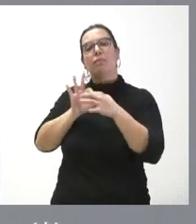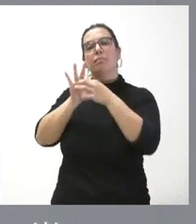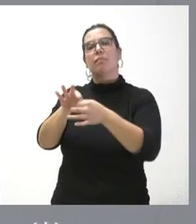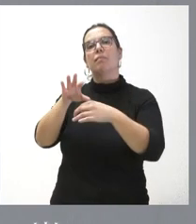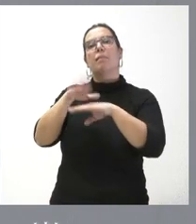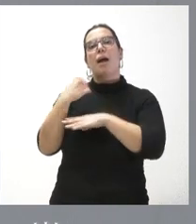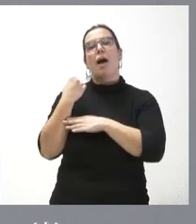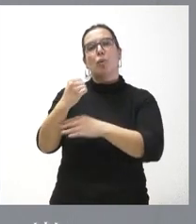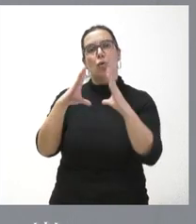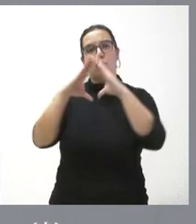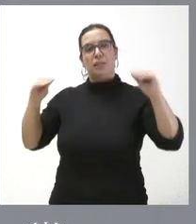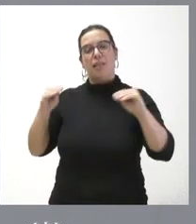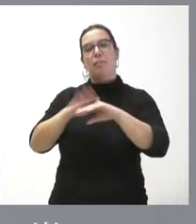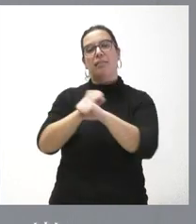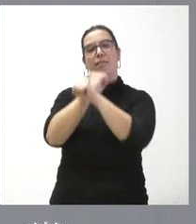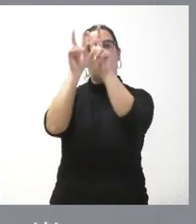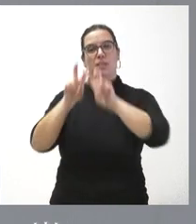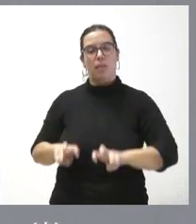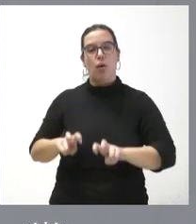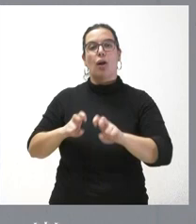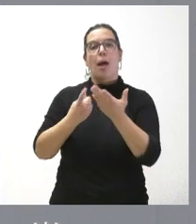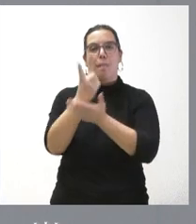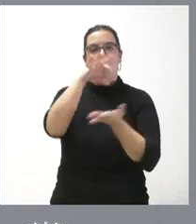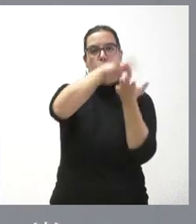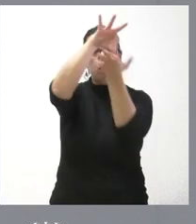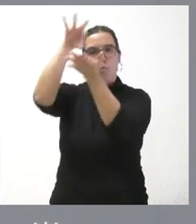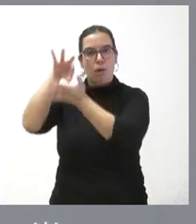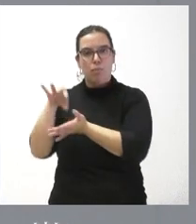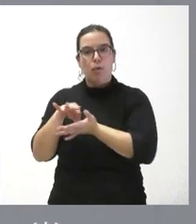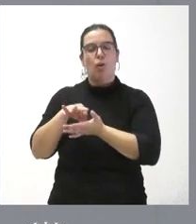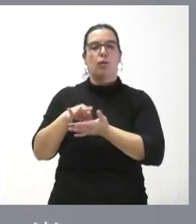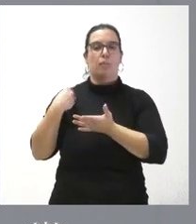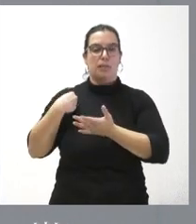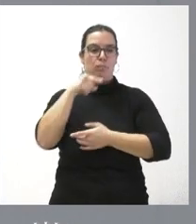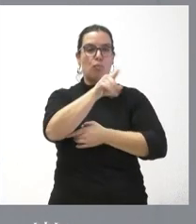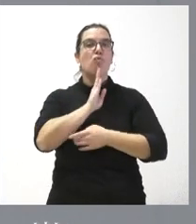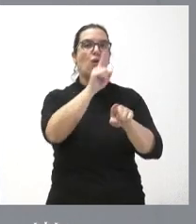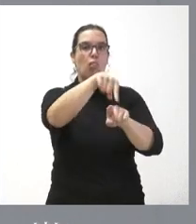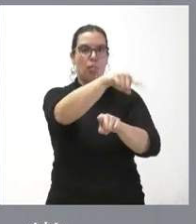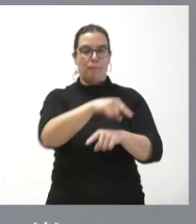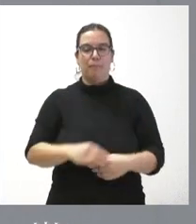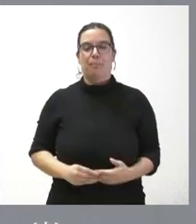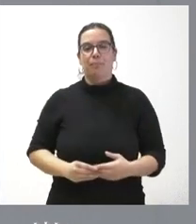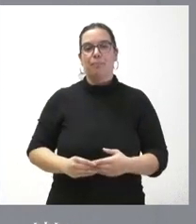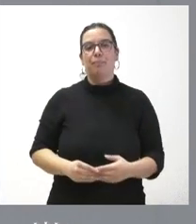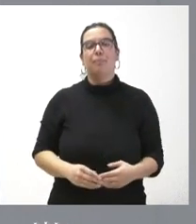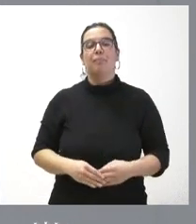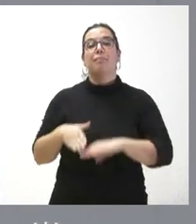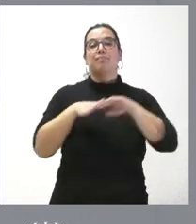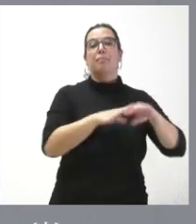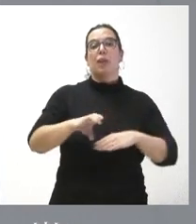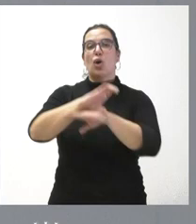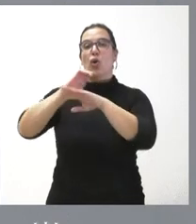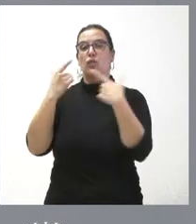con el apoyo a las universidades para el trabajo de investigación, mapas, etcétera, de estas fosas. En el caso de la Consejería de